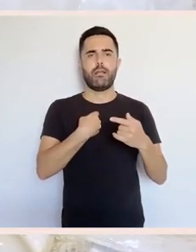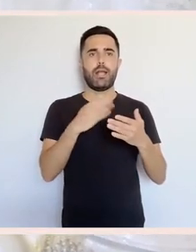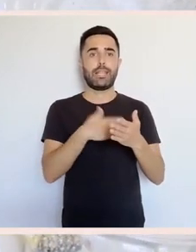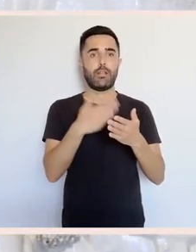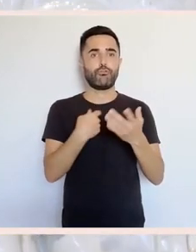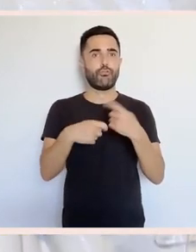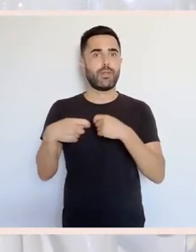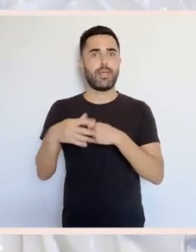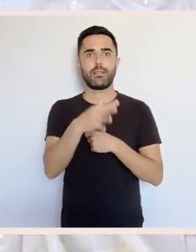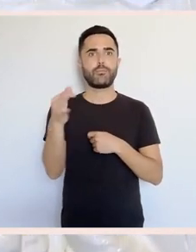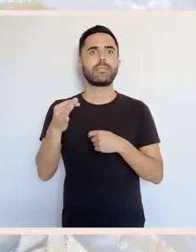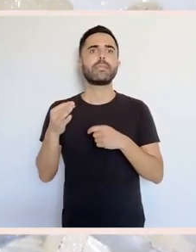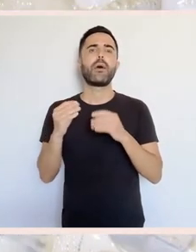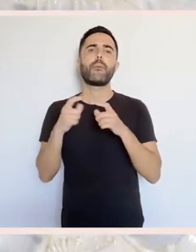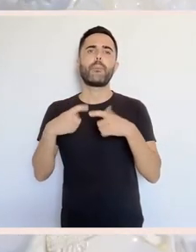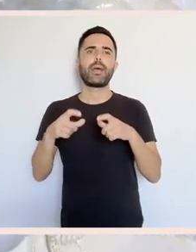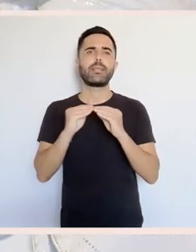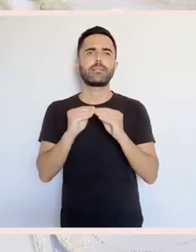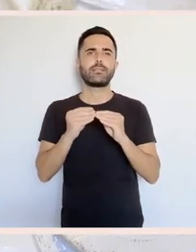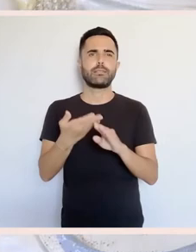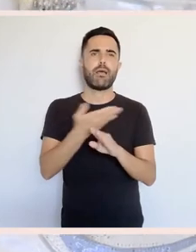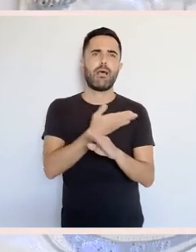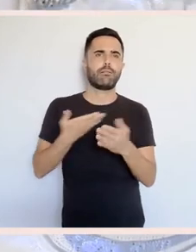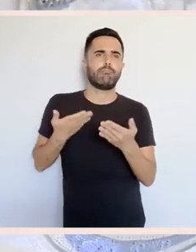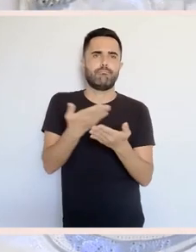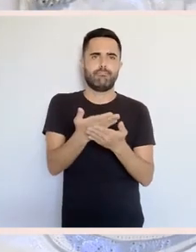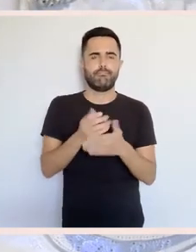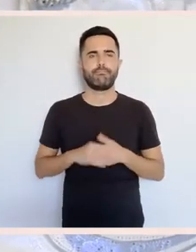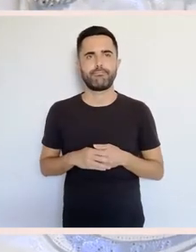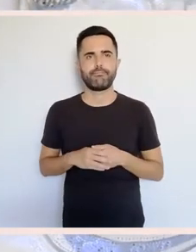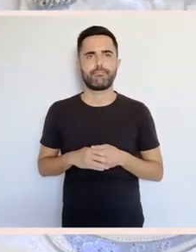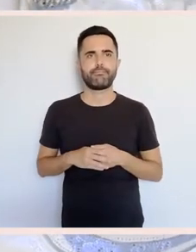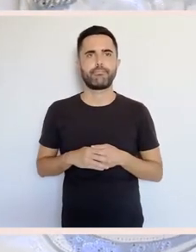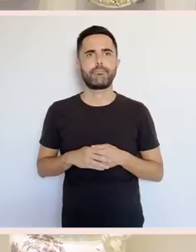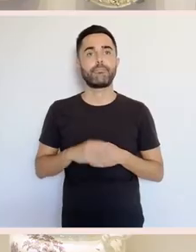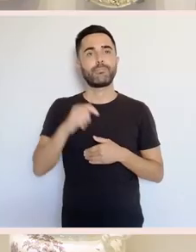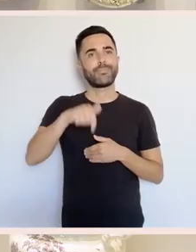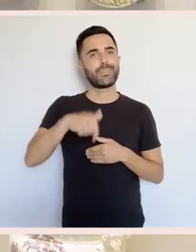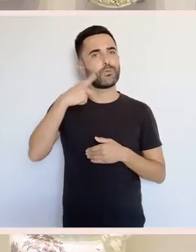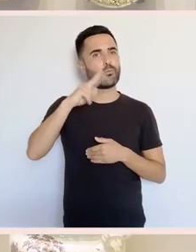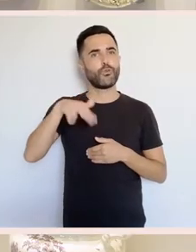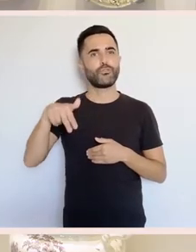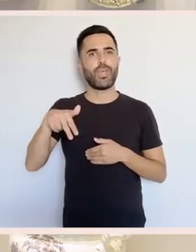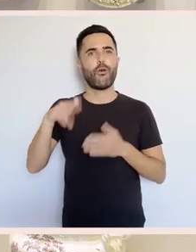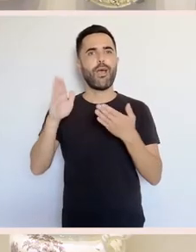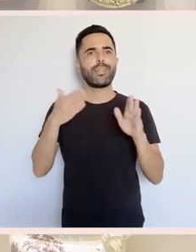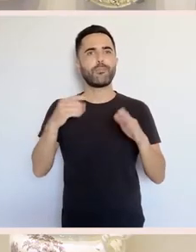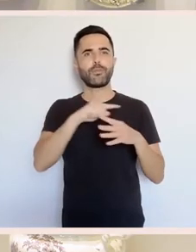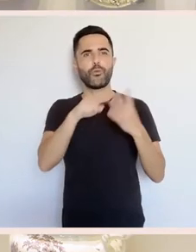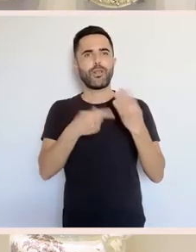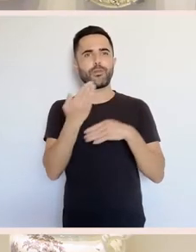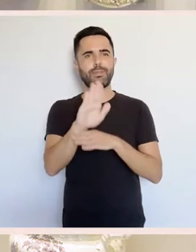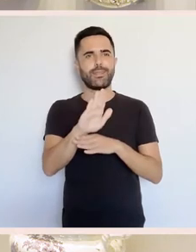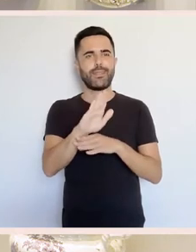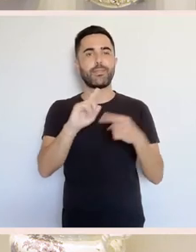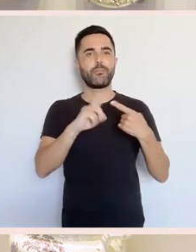representadas as catro etapas da fábrica de sargadelos, que serían as seguintes. A primeira etapa, que abrangue dende 1806